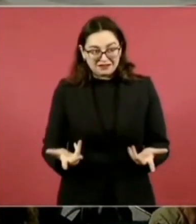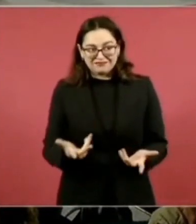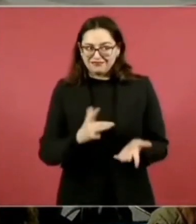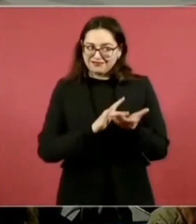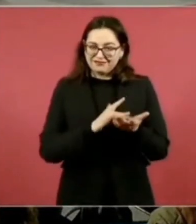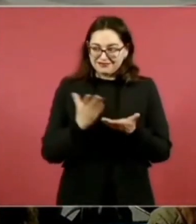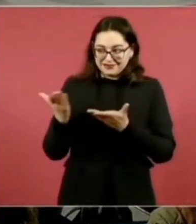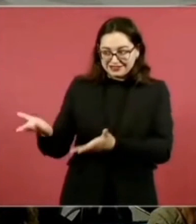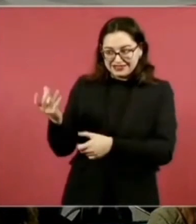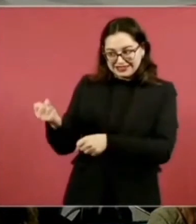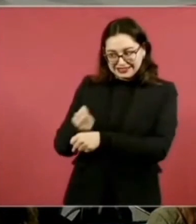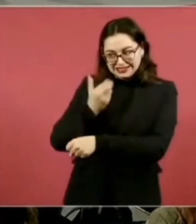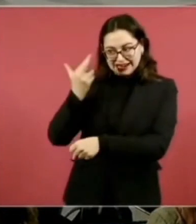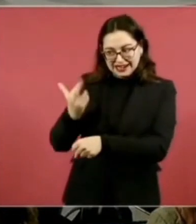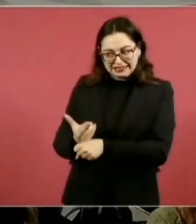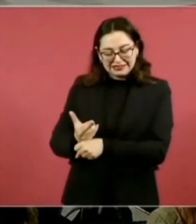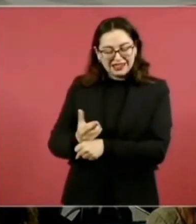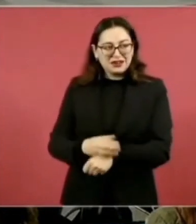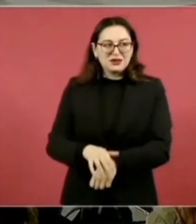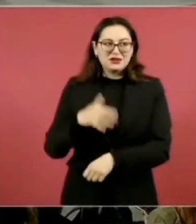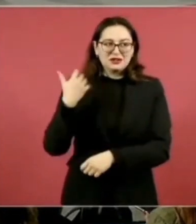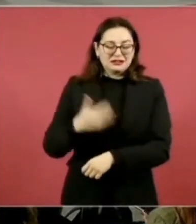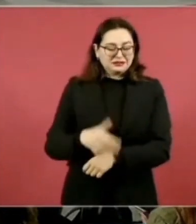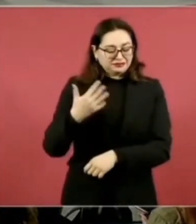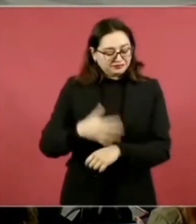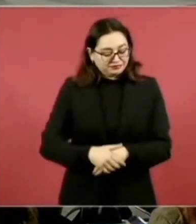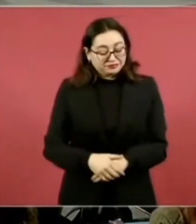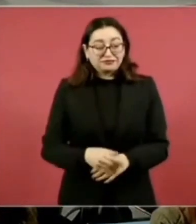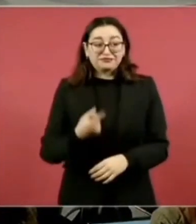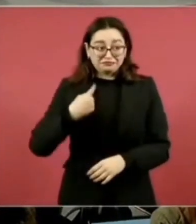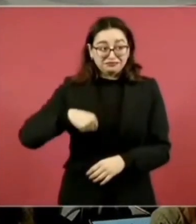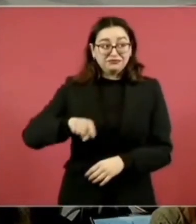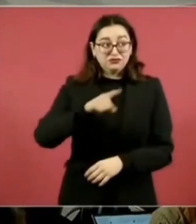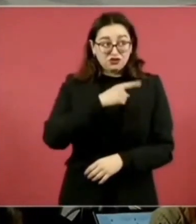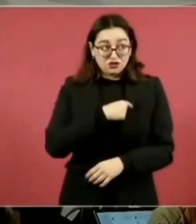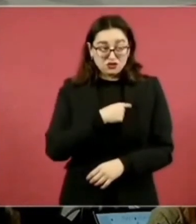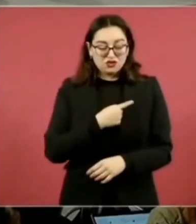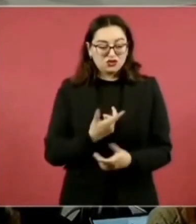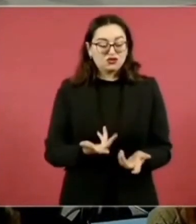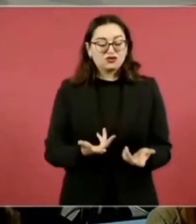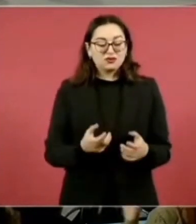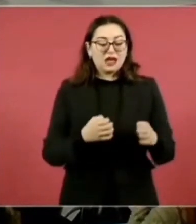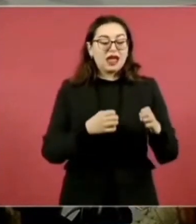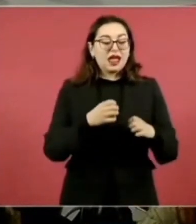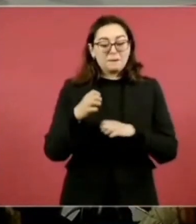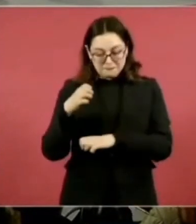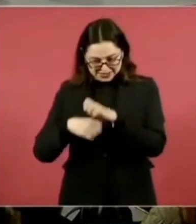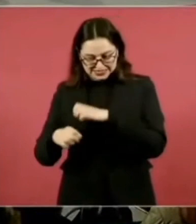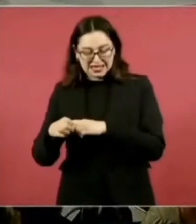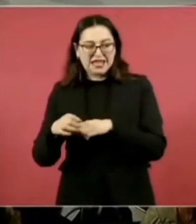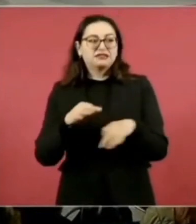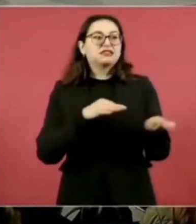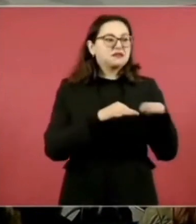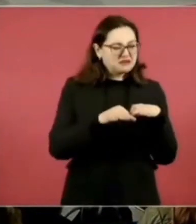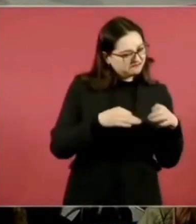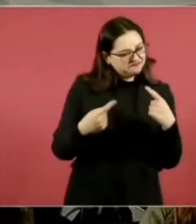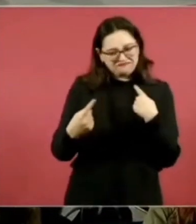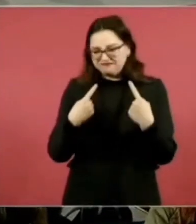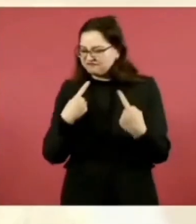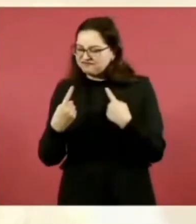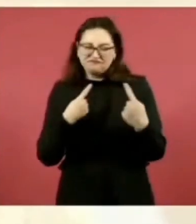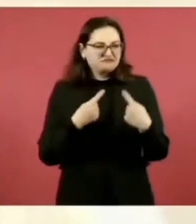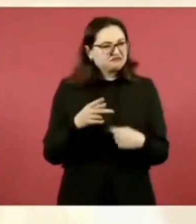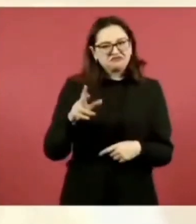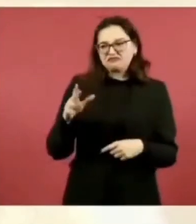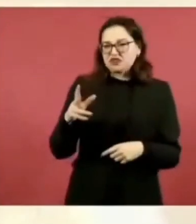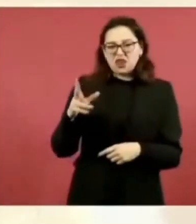y este hombre llegó a las 11 de la noche ahí al seno de la CONASAMI y en conjunto con